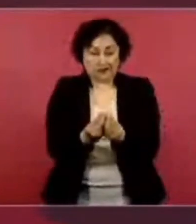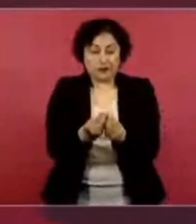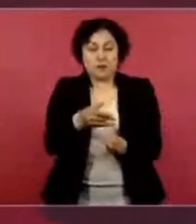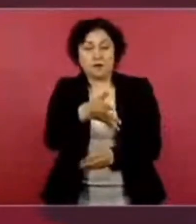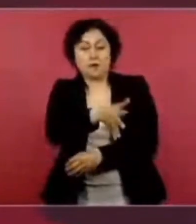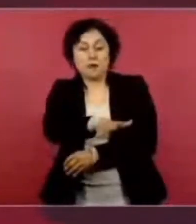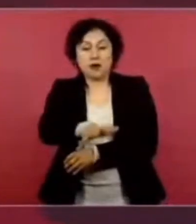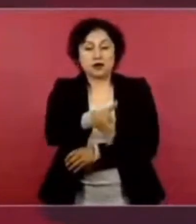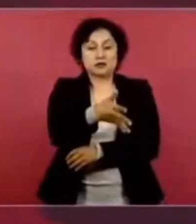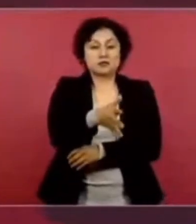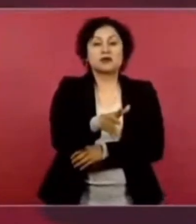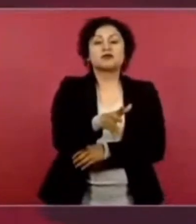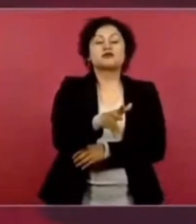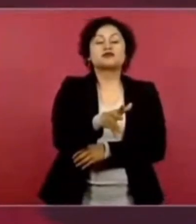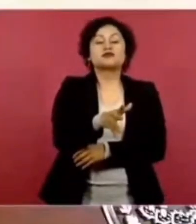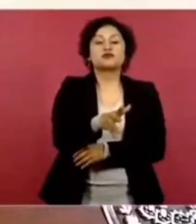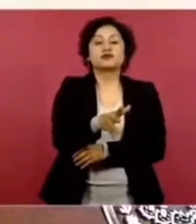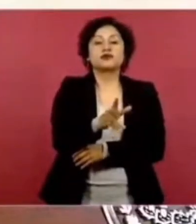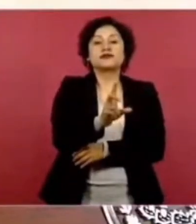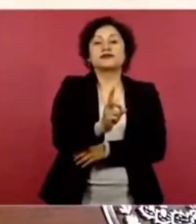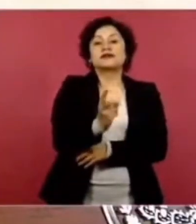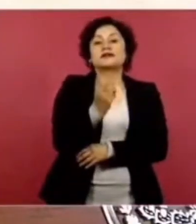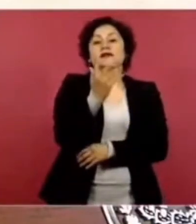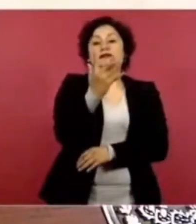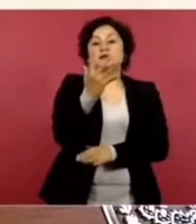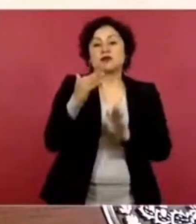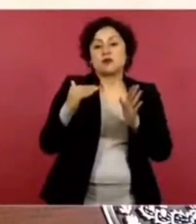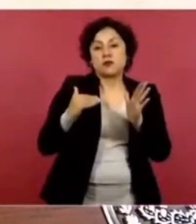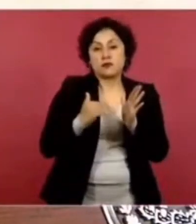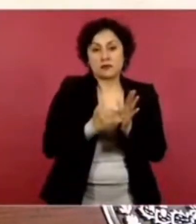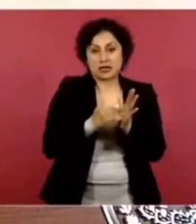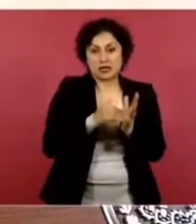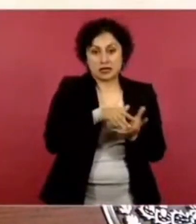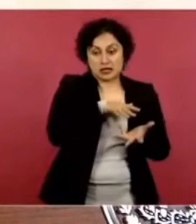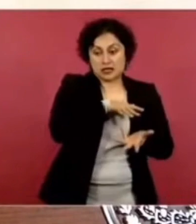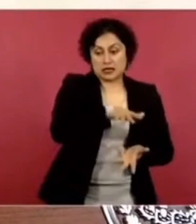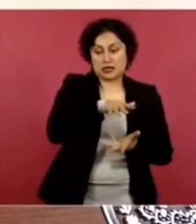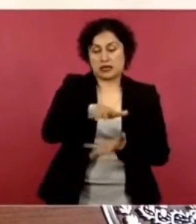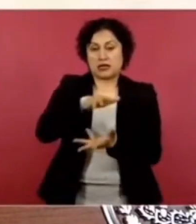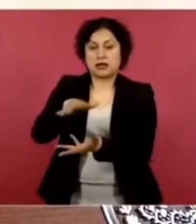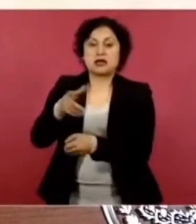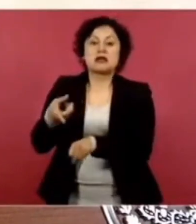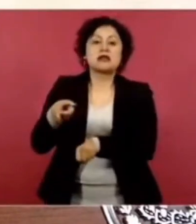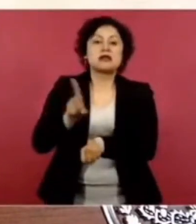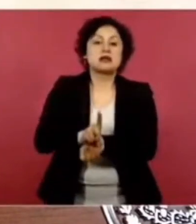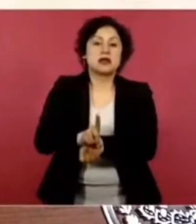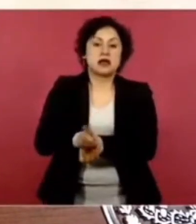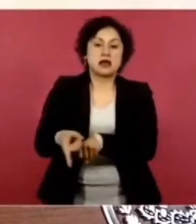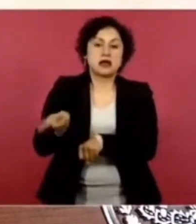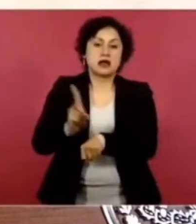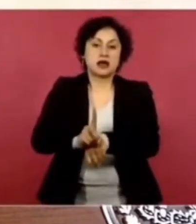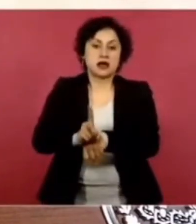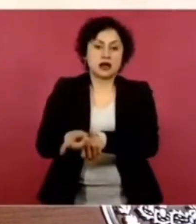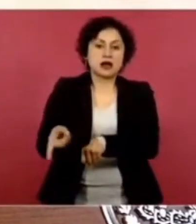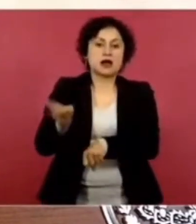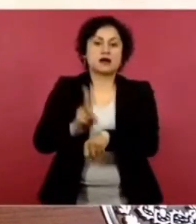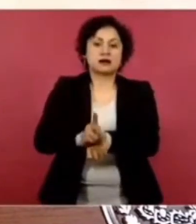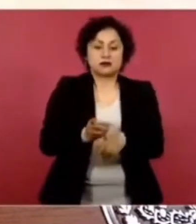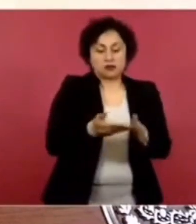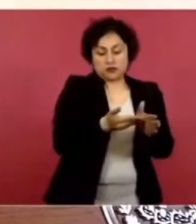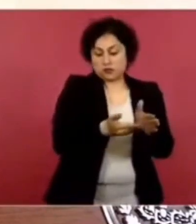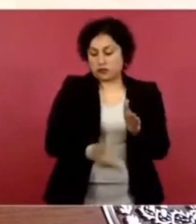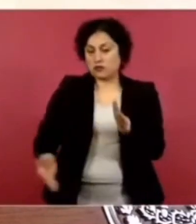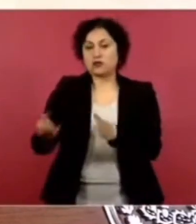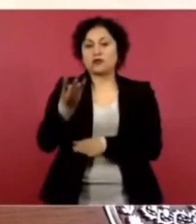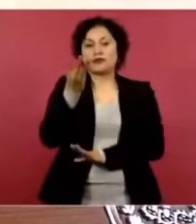canastas diarias durante 3 meses.